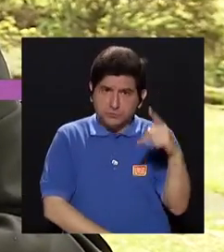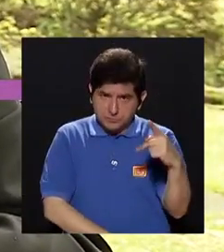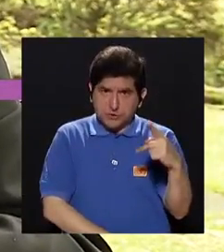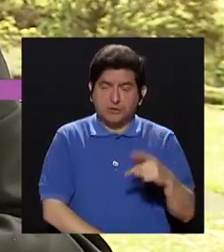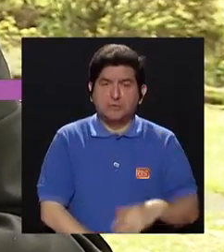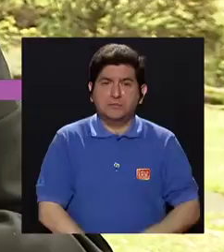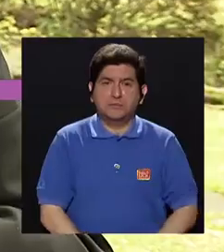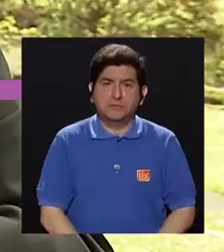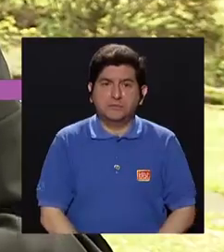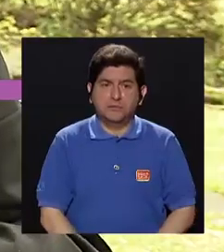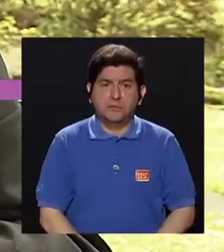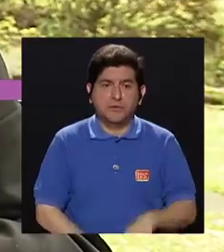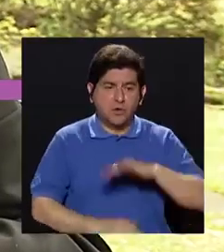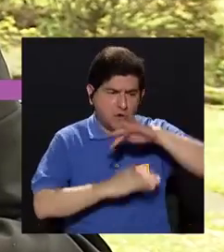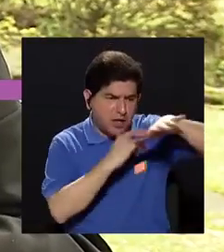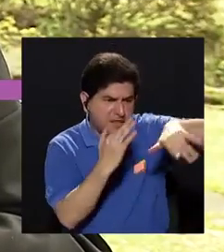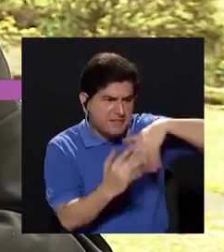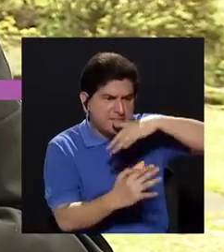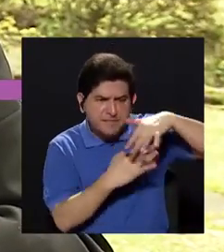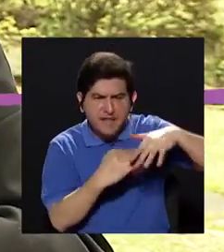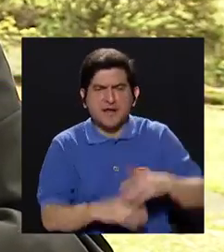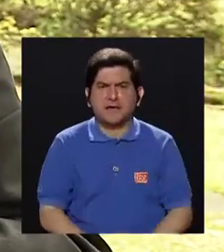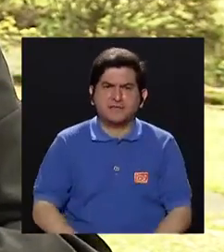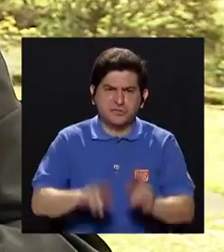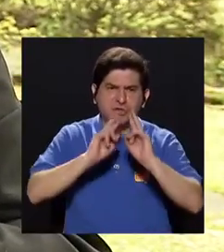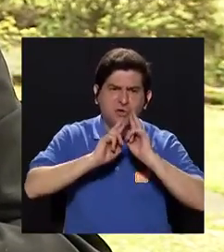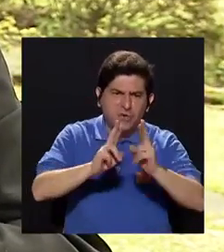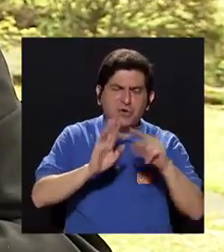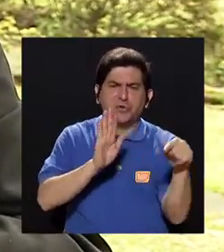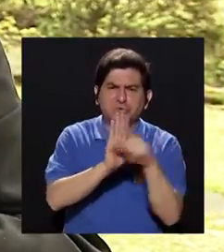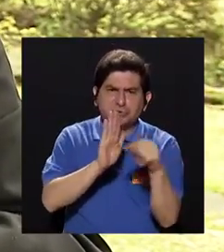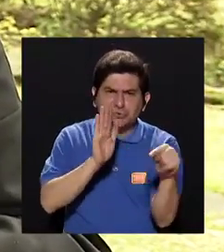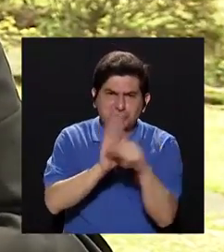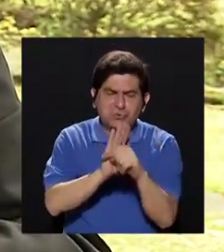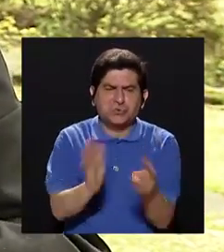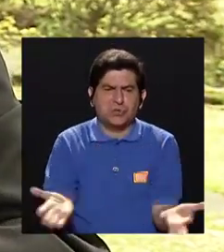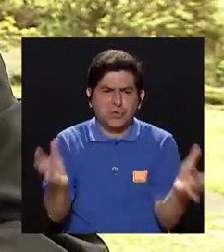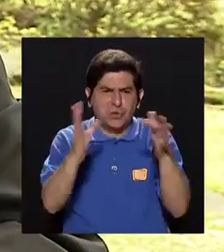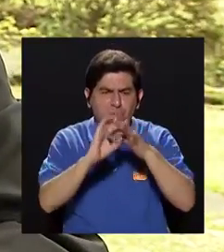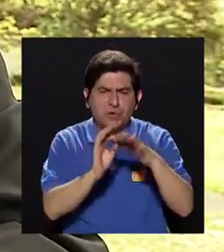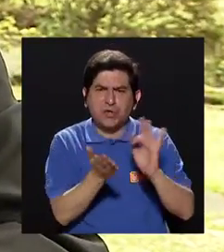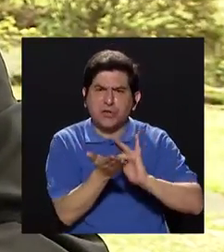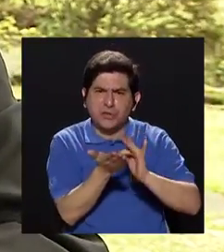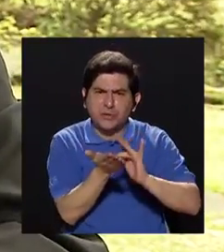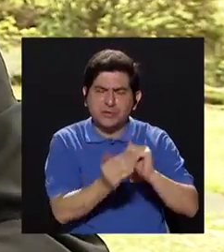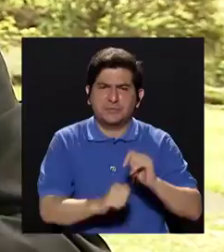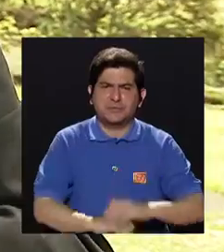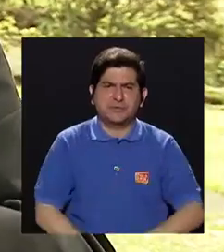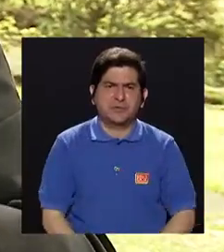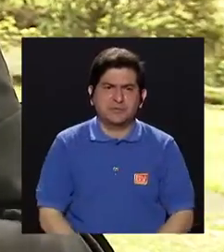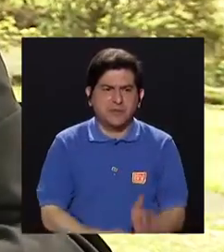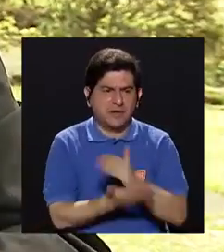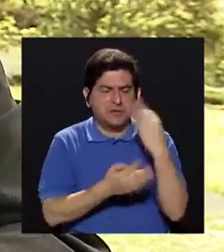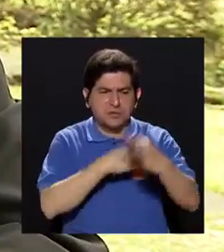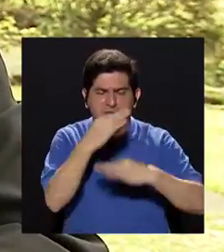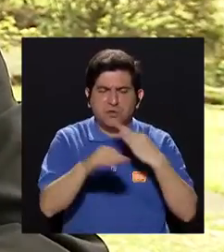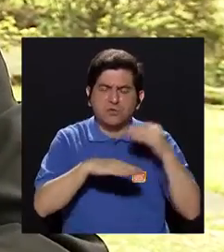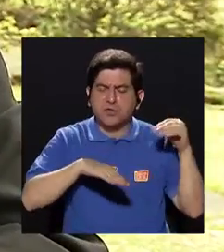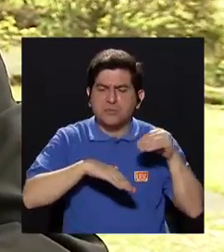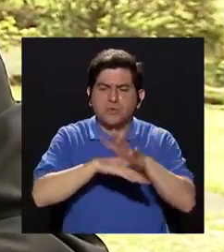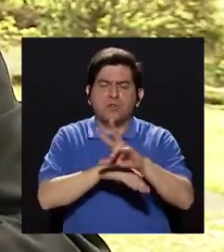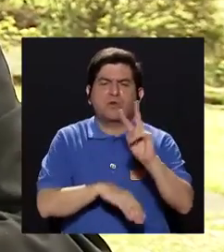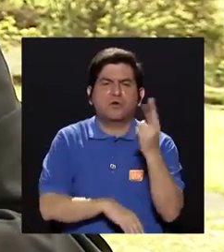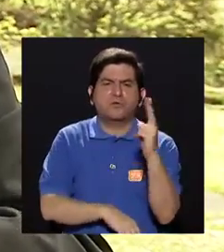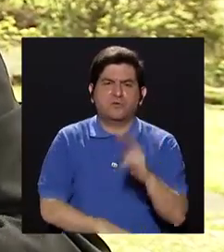interacciones, de resultados negativos asociados a medicamentos, de algún efecto secundario,